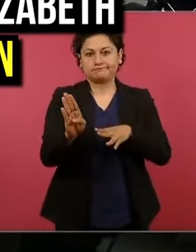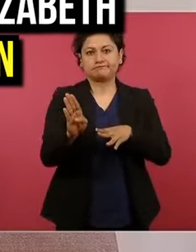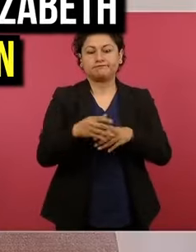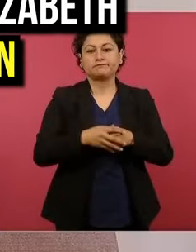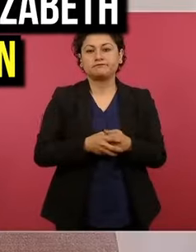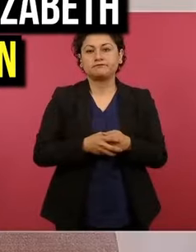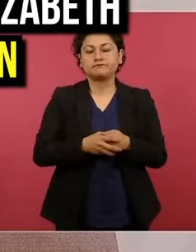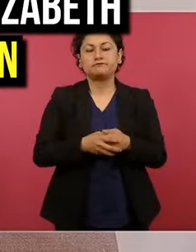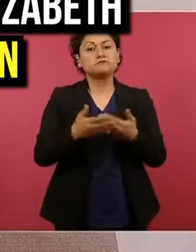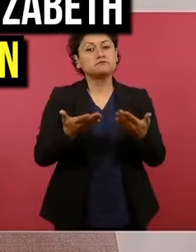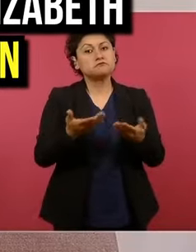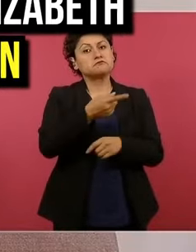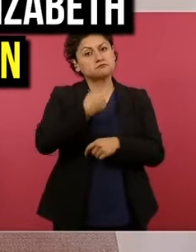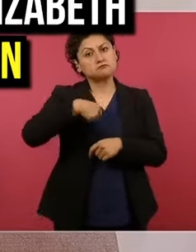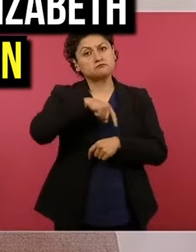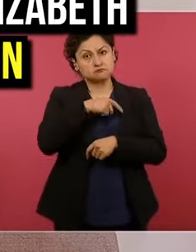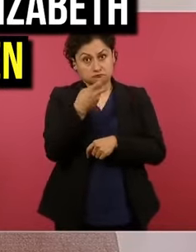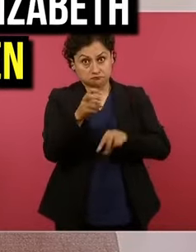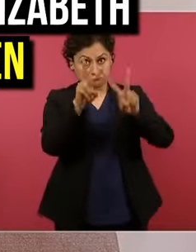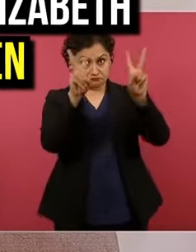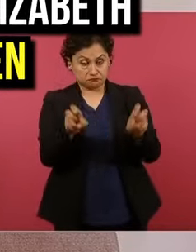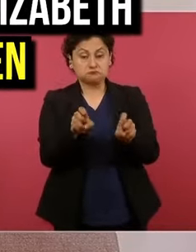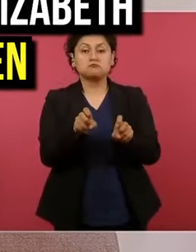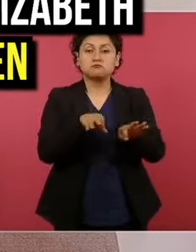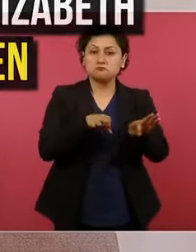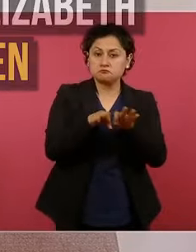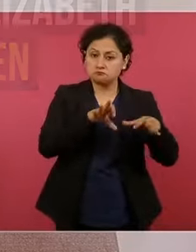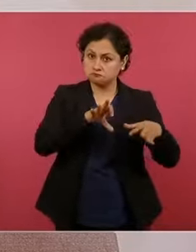trabajando de manera coordinada,